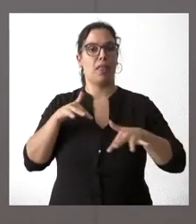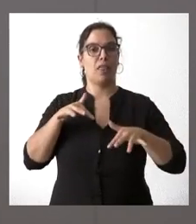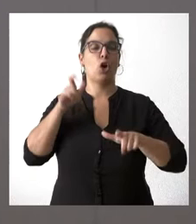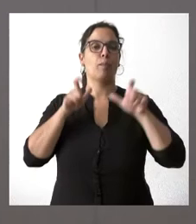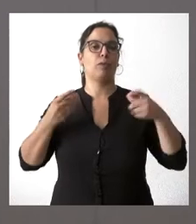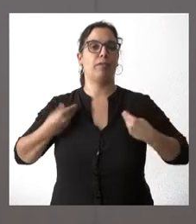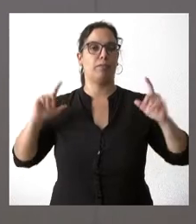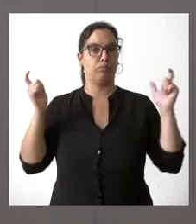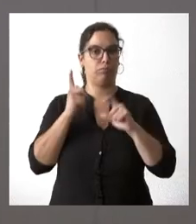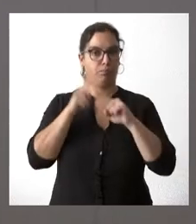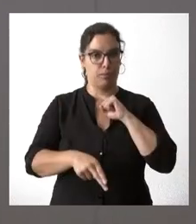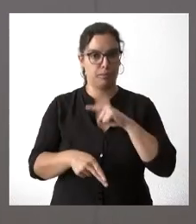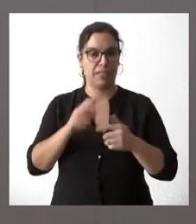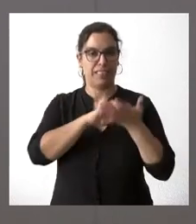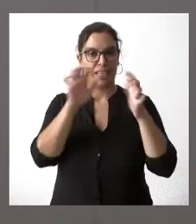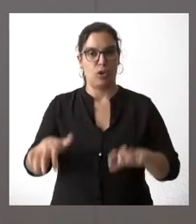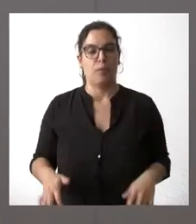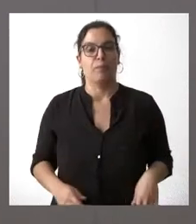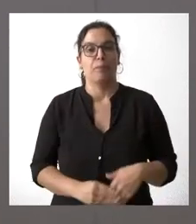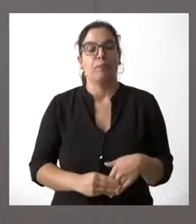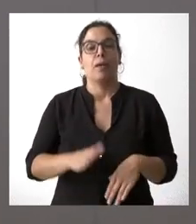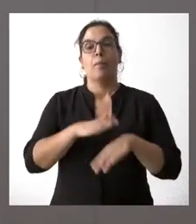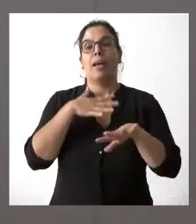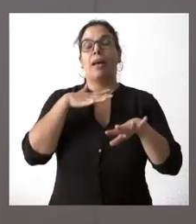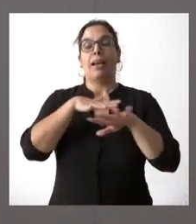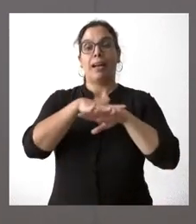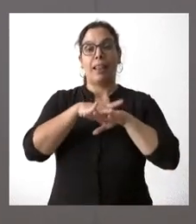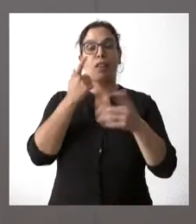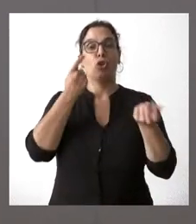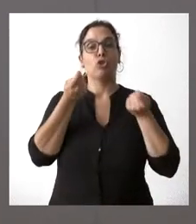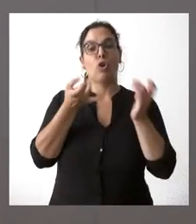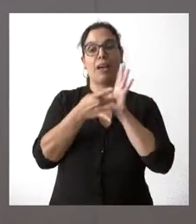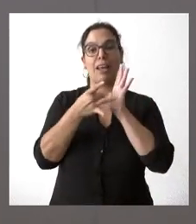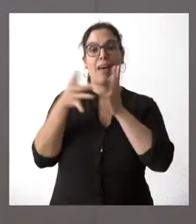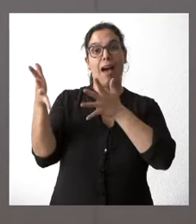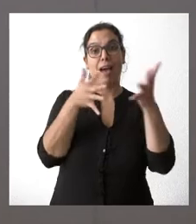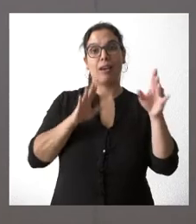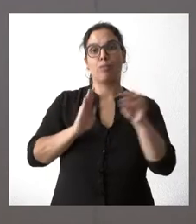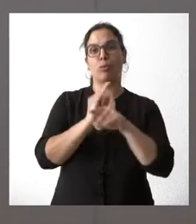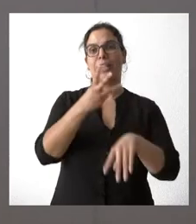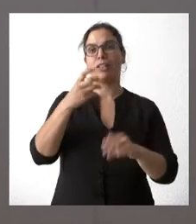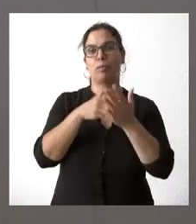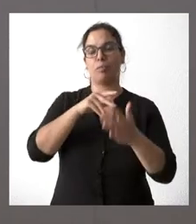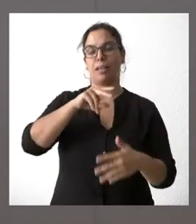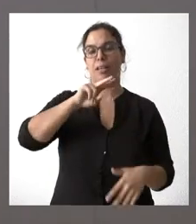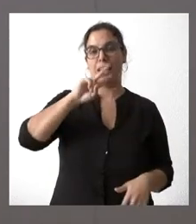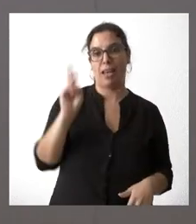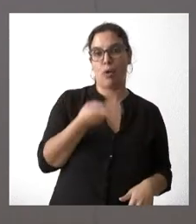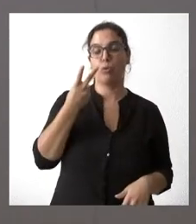de Castilla y León. Para la red de control de la calidad del aire, 300.000 euros. Tenemos 22 estaciones